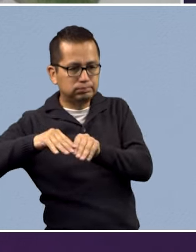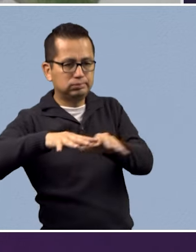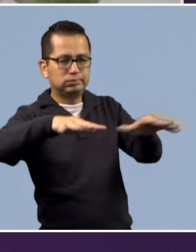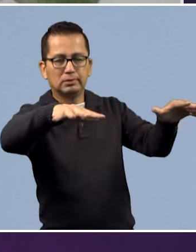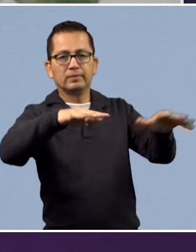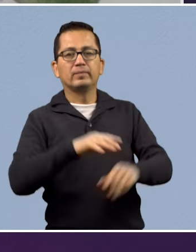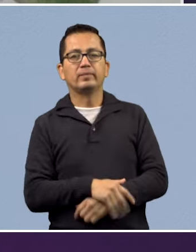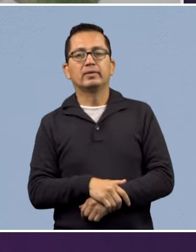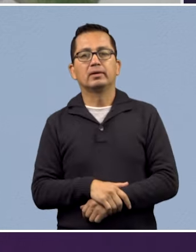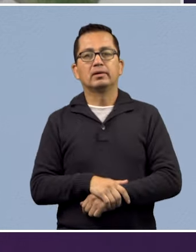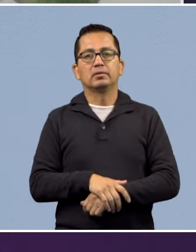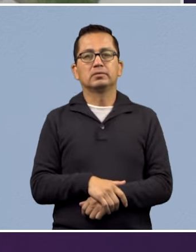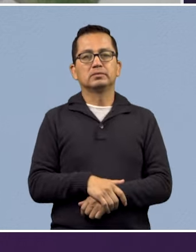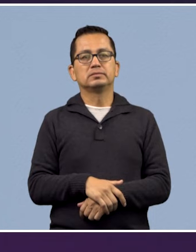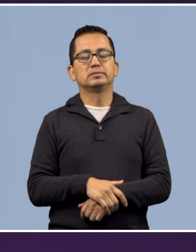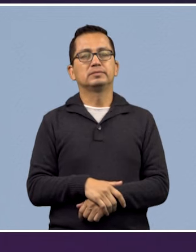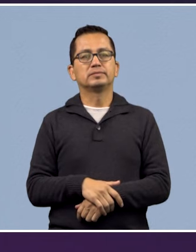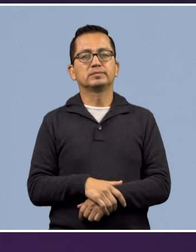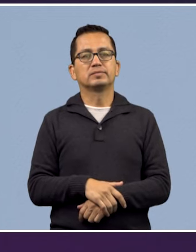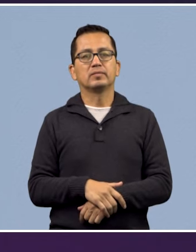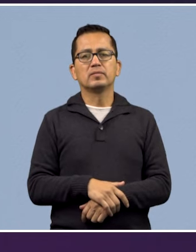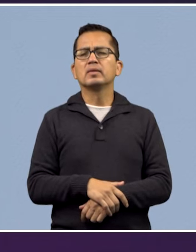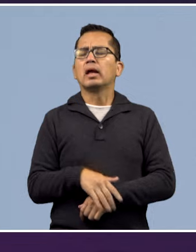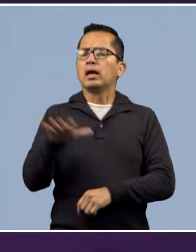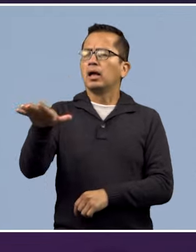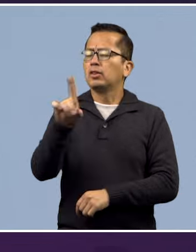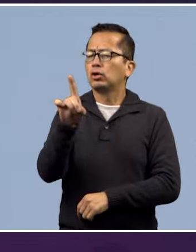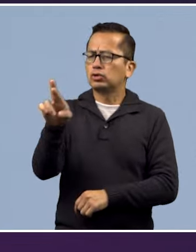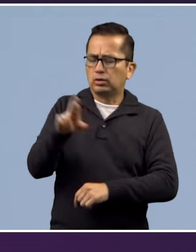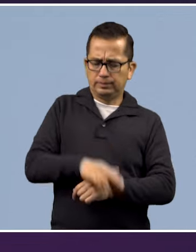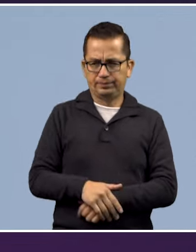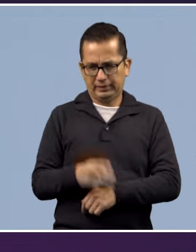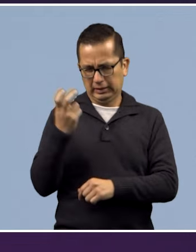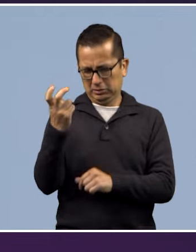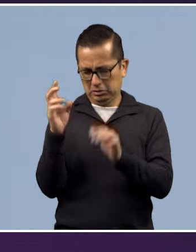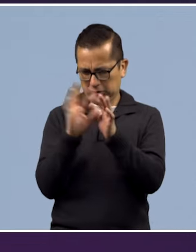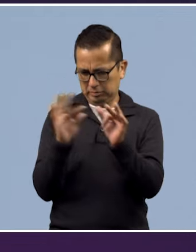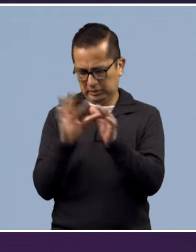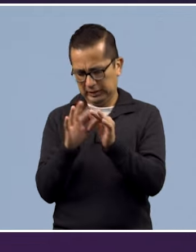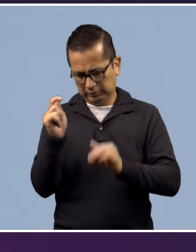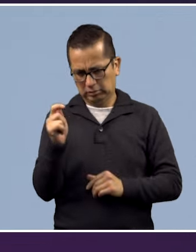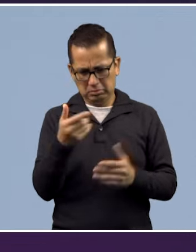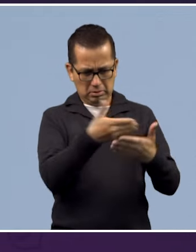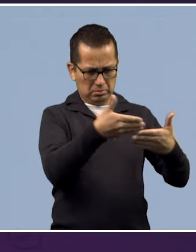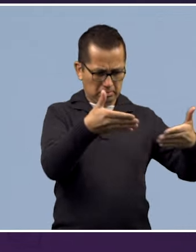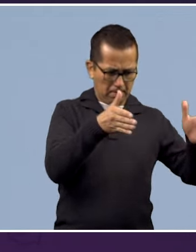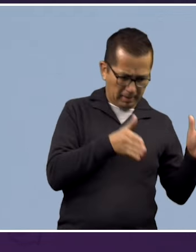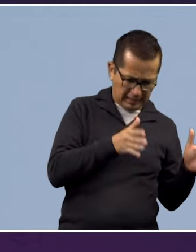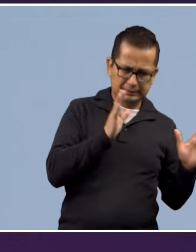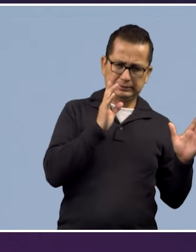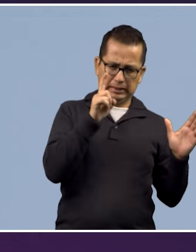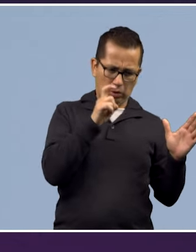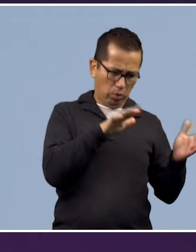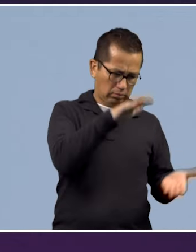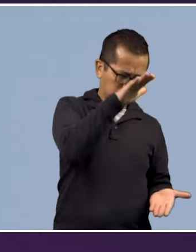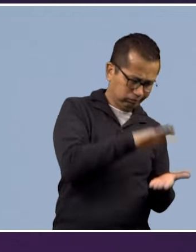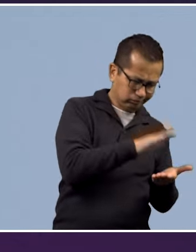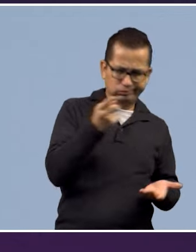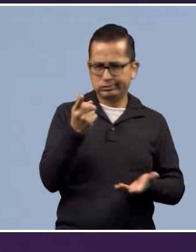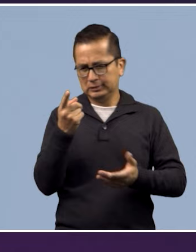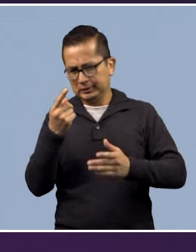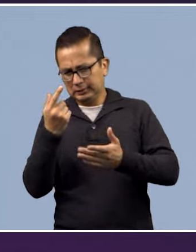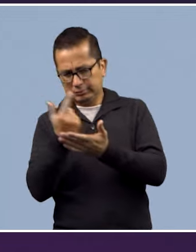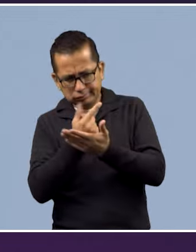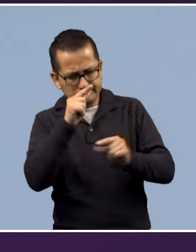acuaférico. Doctor, en relación a este panorama que ya nos comparte, ya ha mencionado presas, estadísticas, datos, ¿en qué